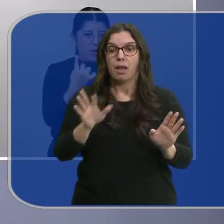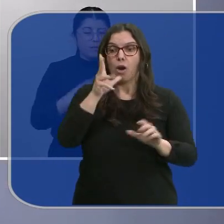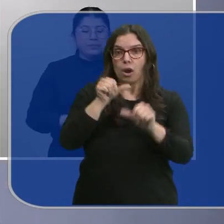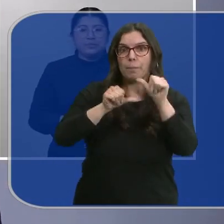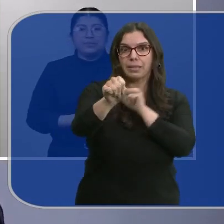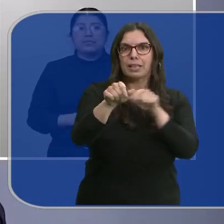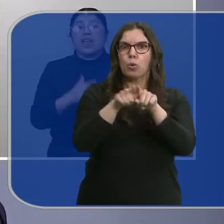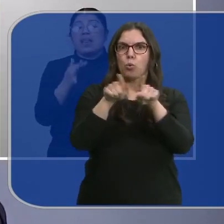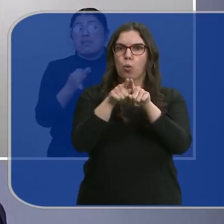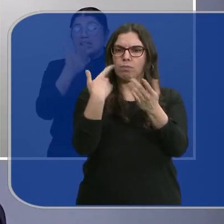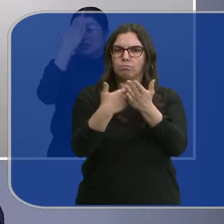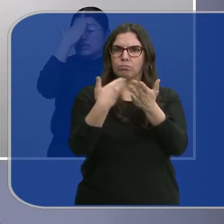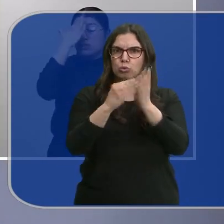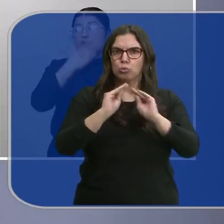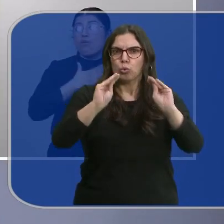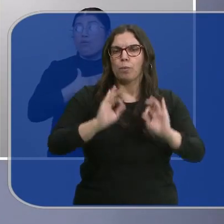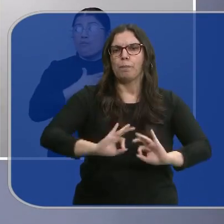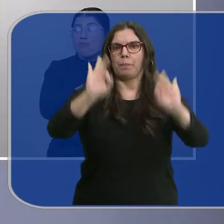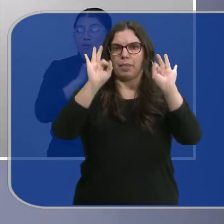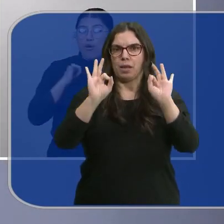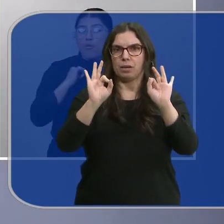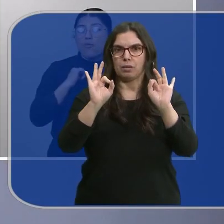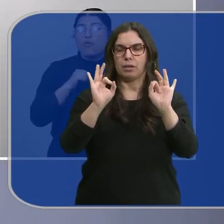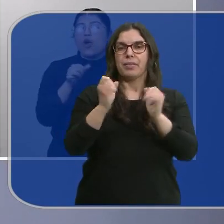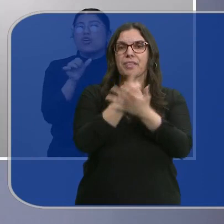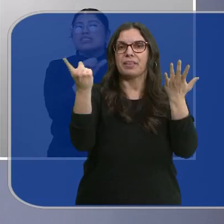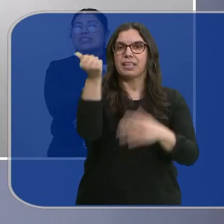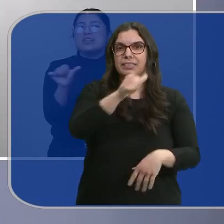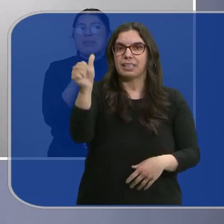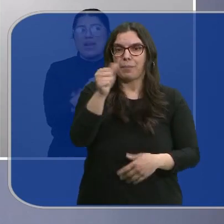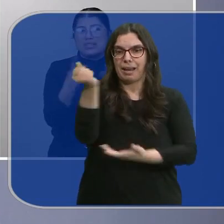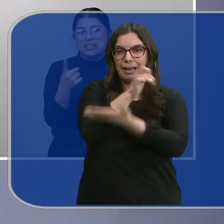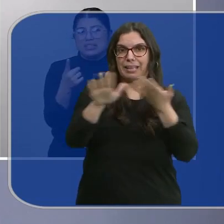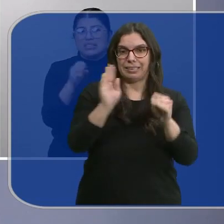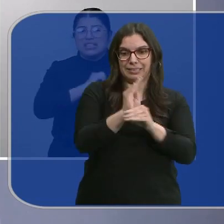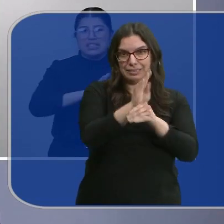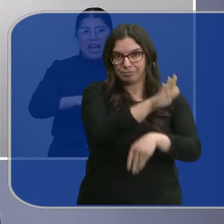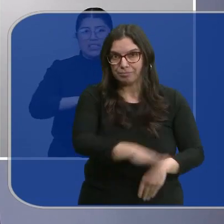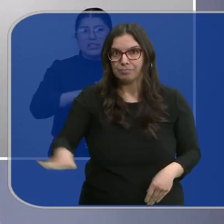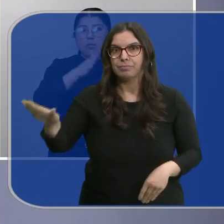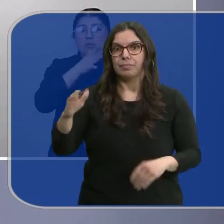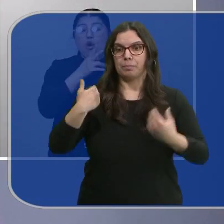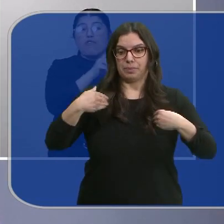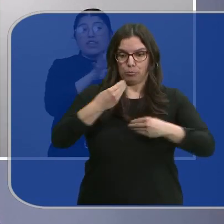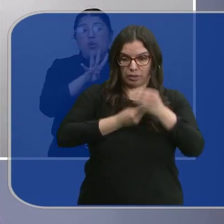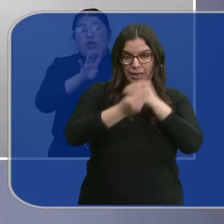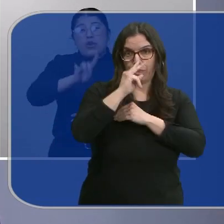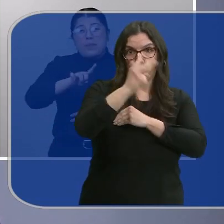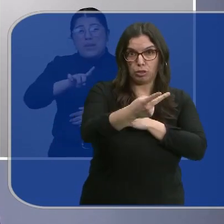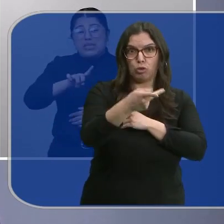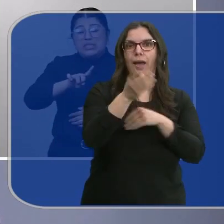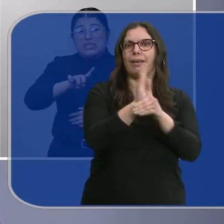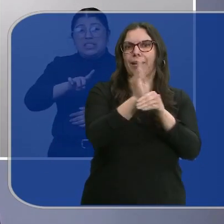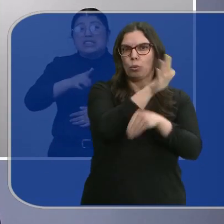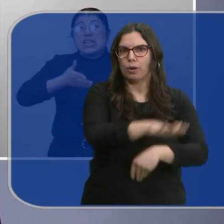gozarán de un título propio, de 16 semanas de gratuidad de escuela infantil durante los 24 primeros meses de